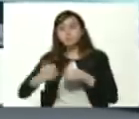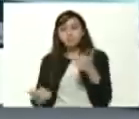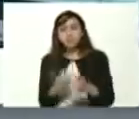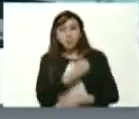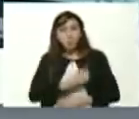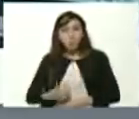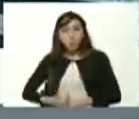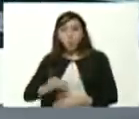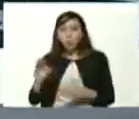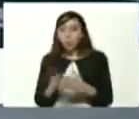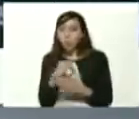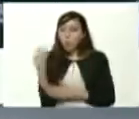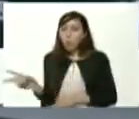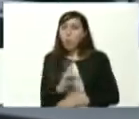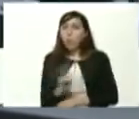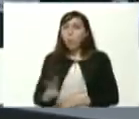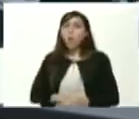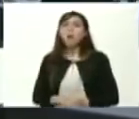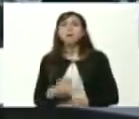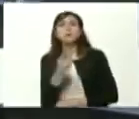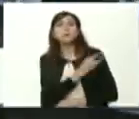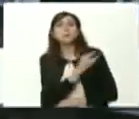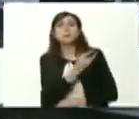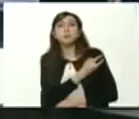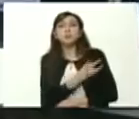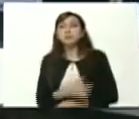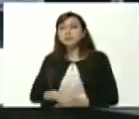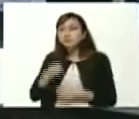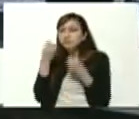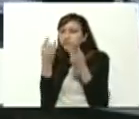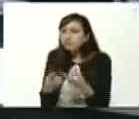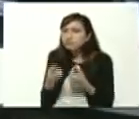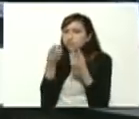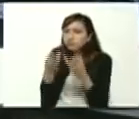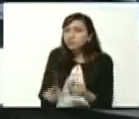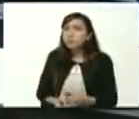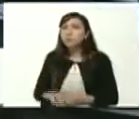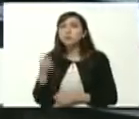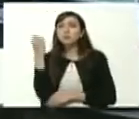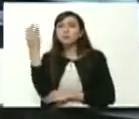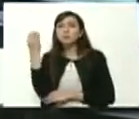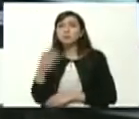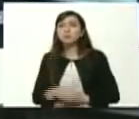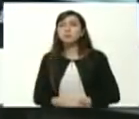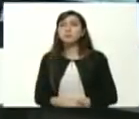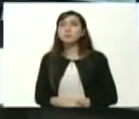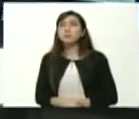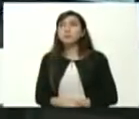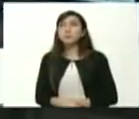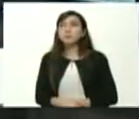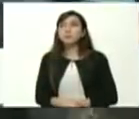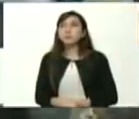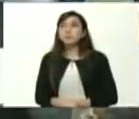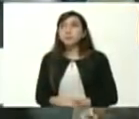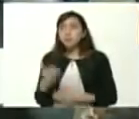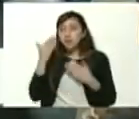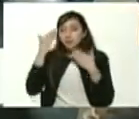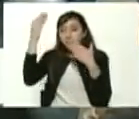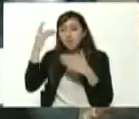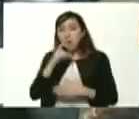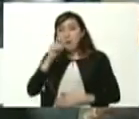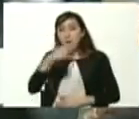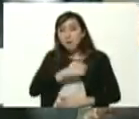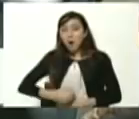de la Federación Venezolana de Estudiantes Universitarios quien también le va a dar un parte de lo que estamos realizando saludos presidente